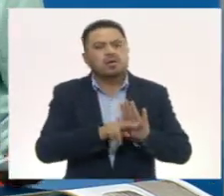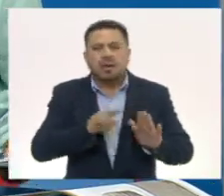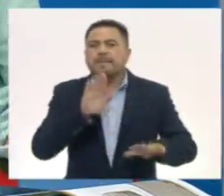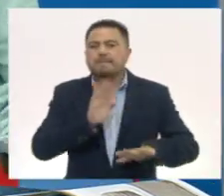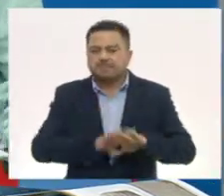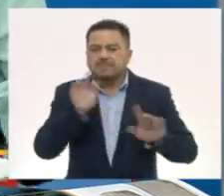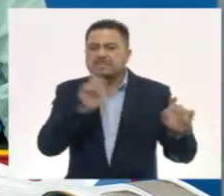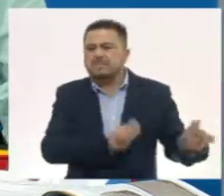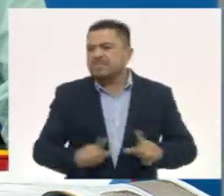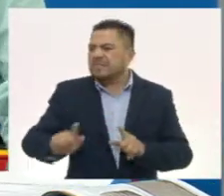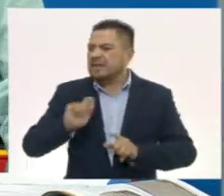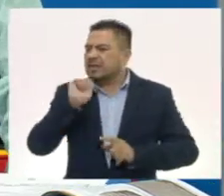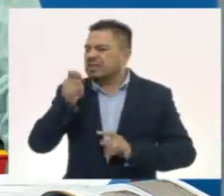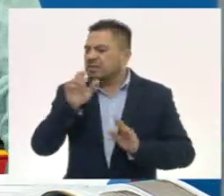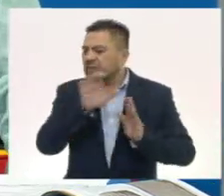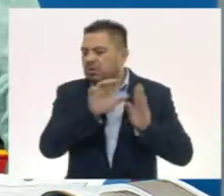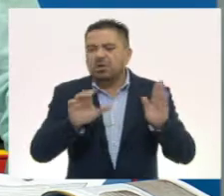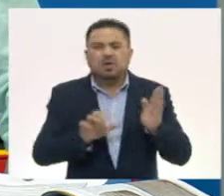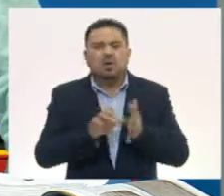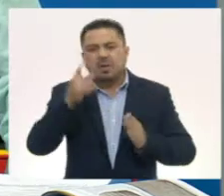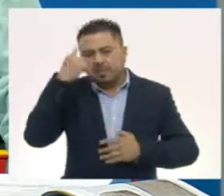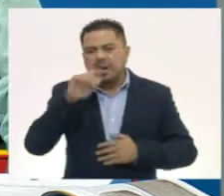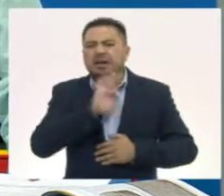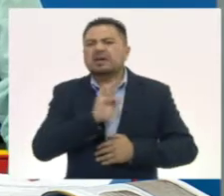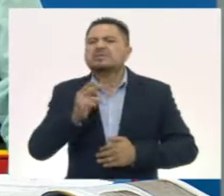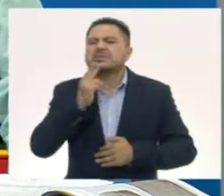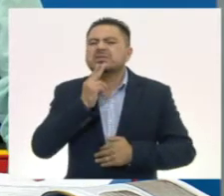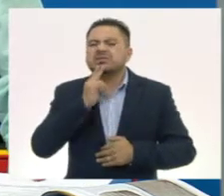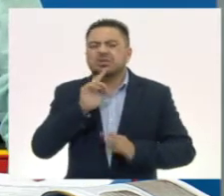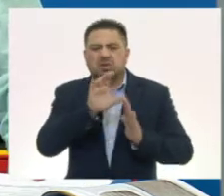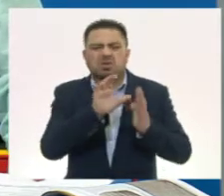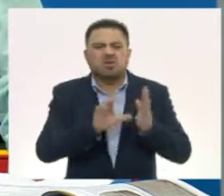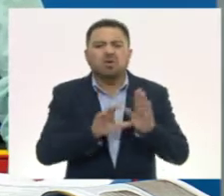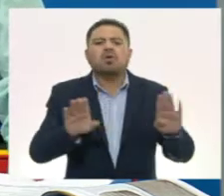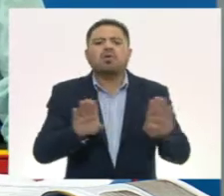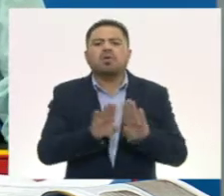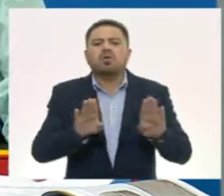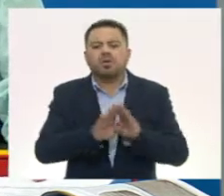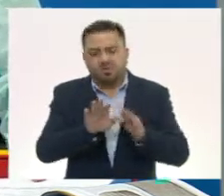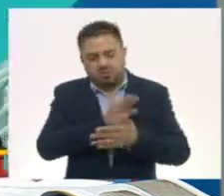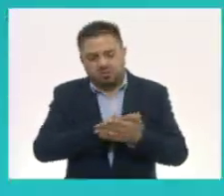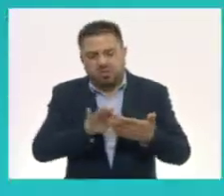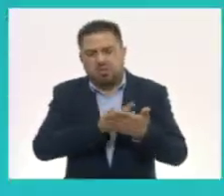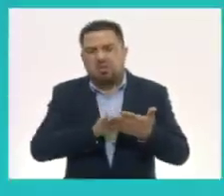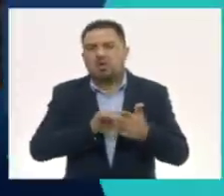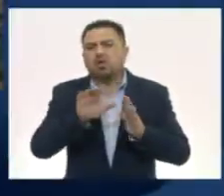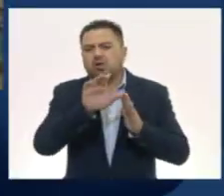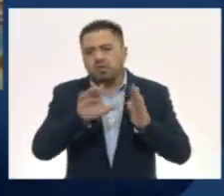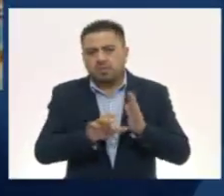sobre lo que son los códices, para qué sirven los códices y cómo se leen los códices.